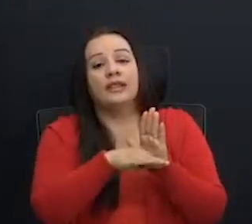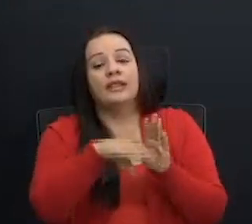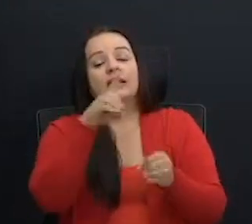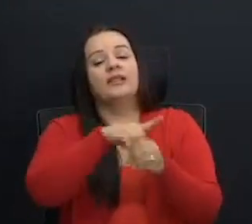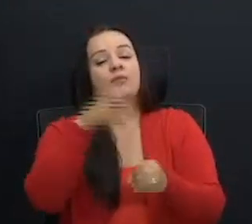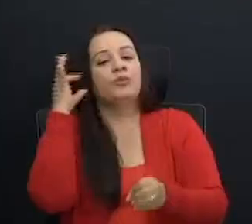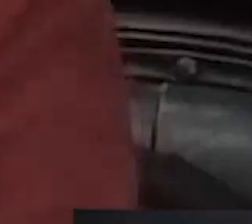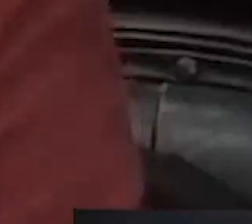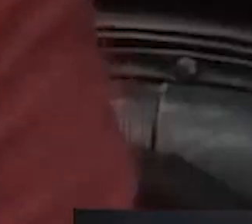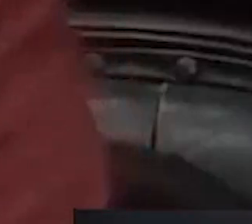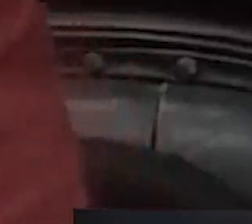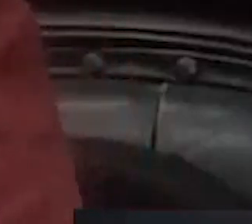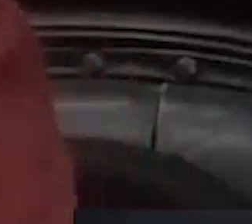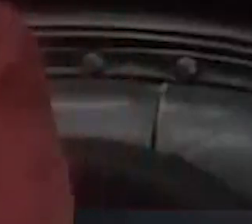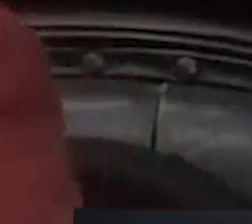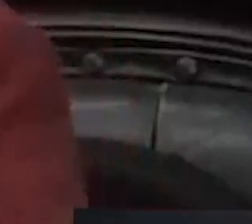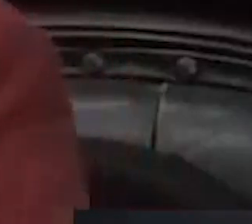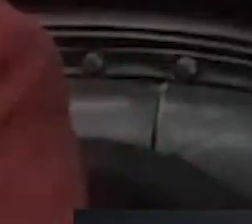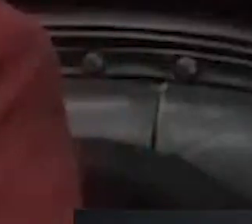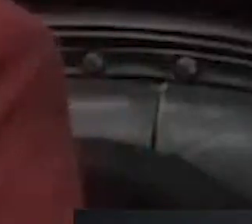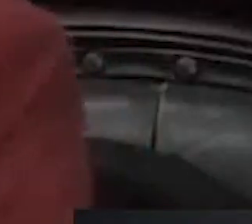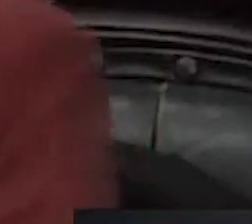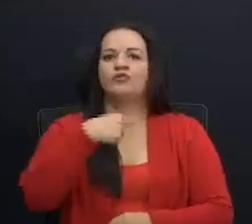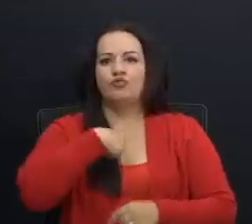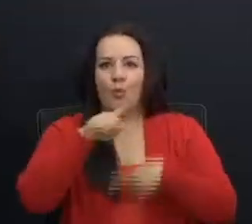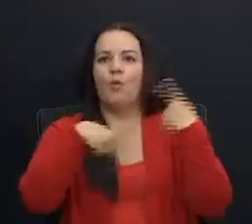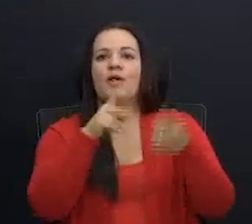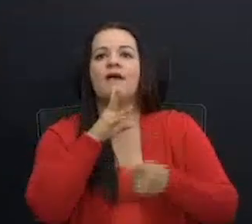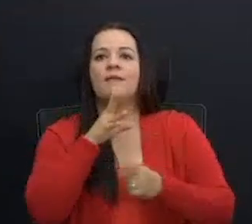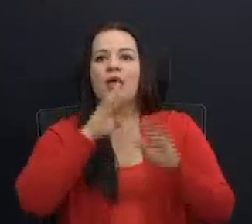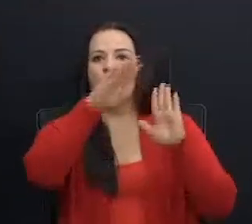diputada Cisneros. Ok, voy a hablar por el orden.